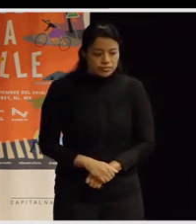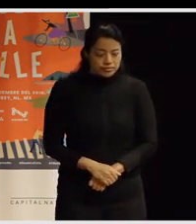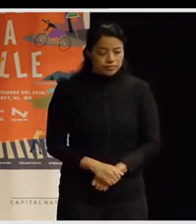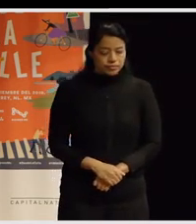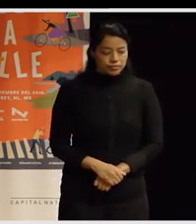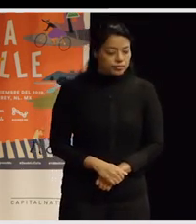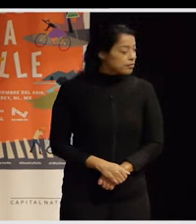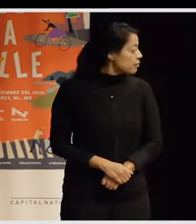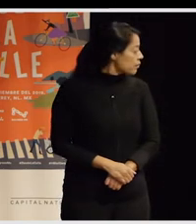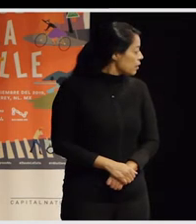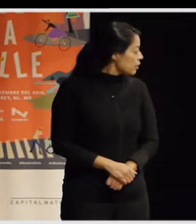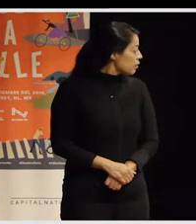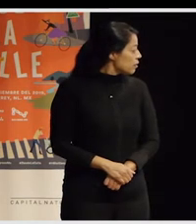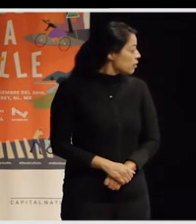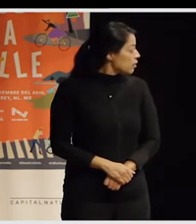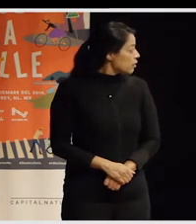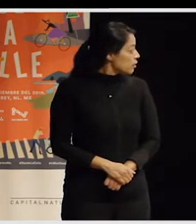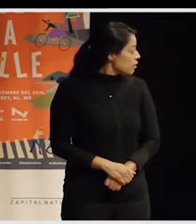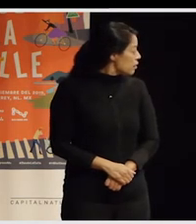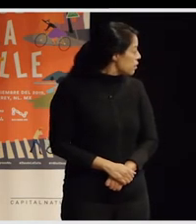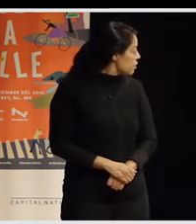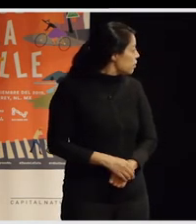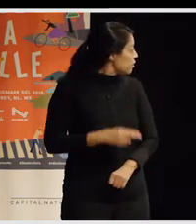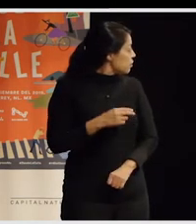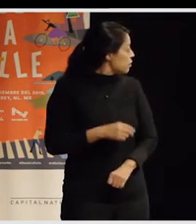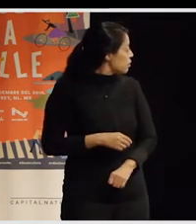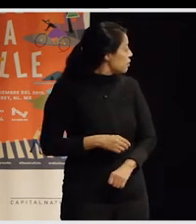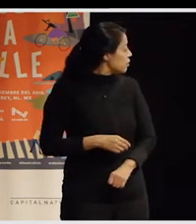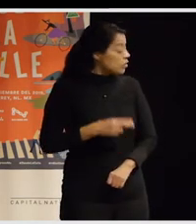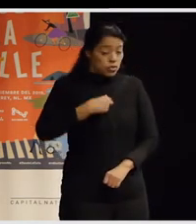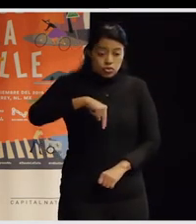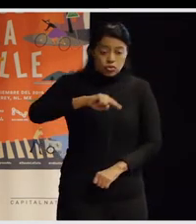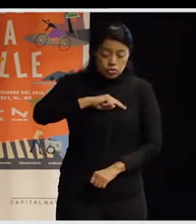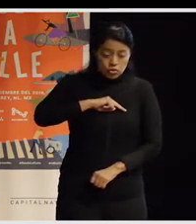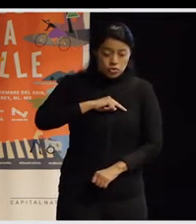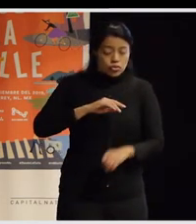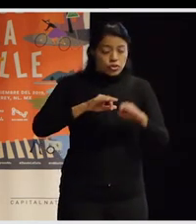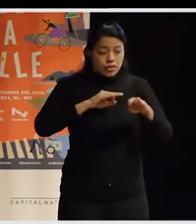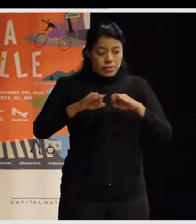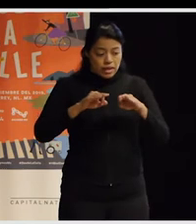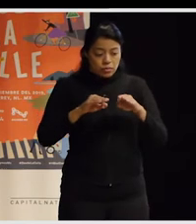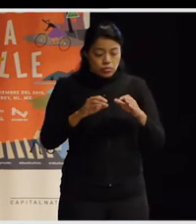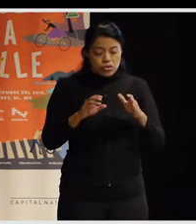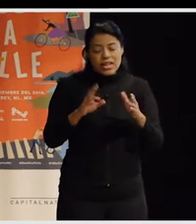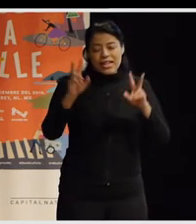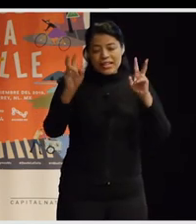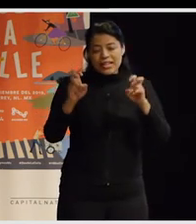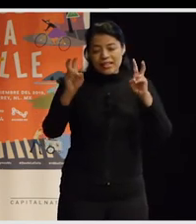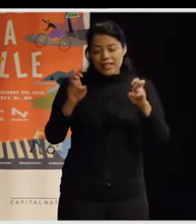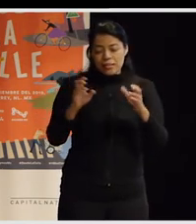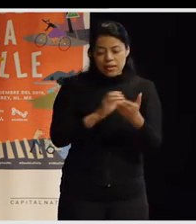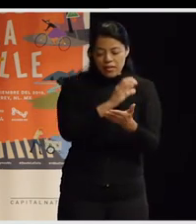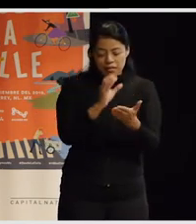¿no?, fagotizar este territorio. Bueno, nosotras trabajamos eso, sobre todo en urbanismo desde la